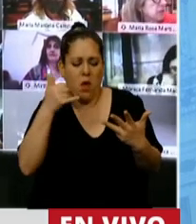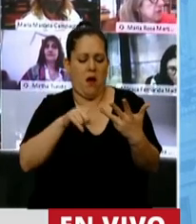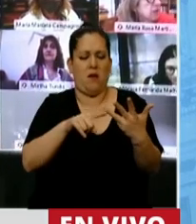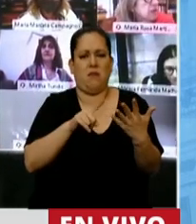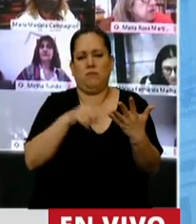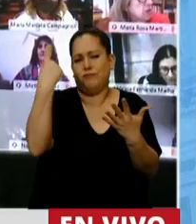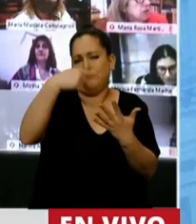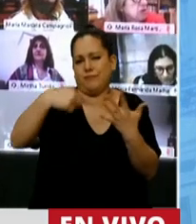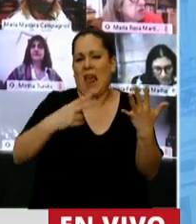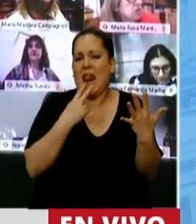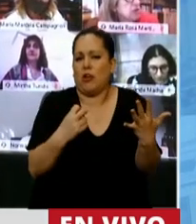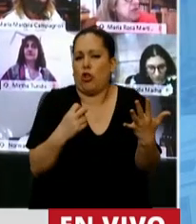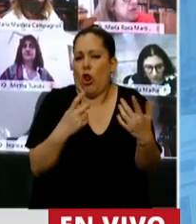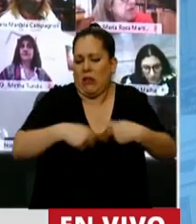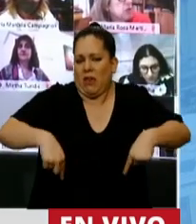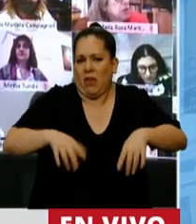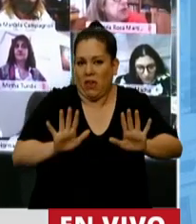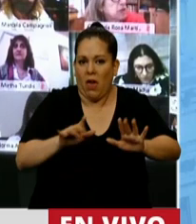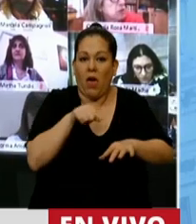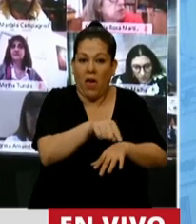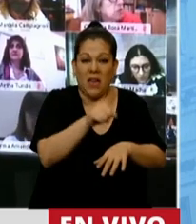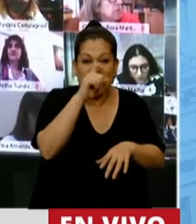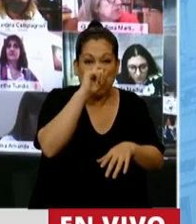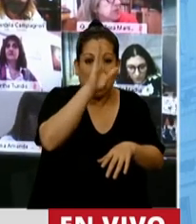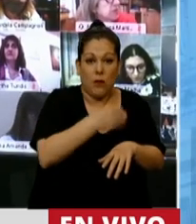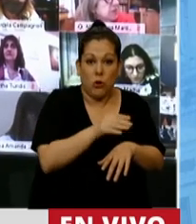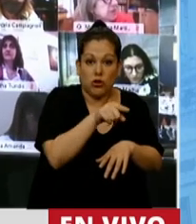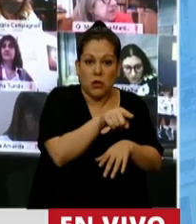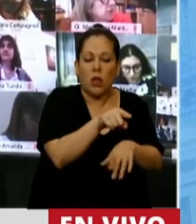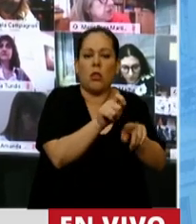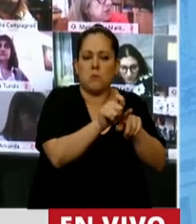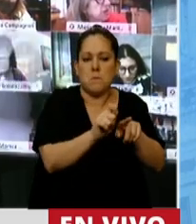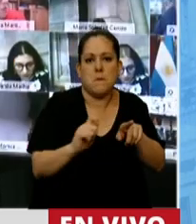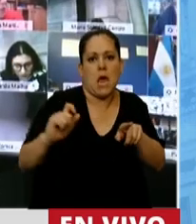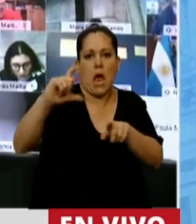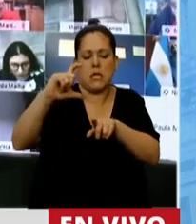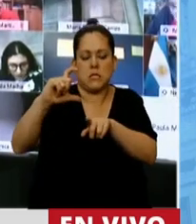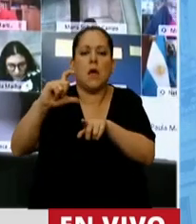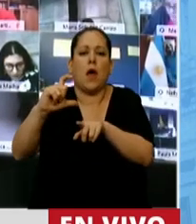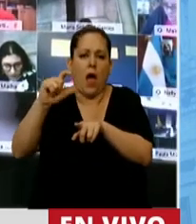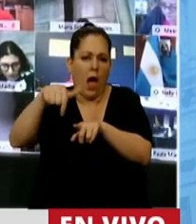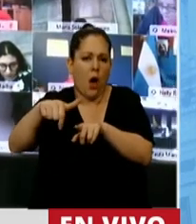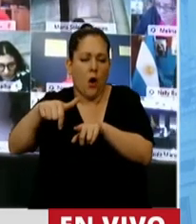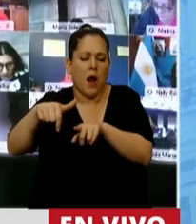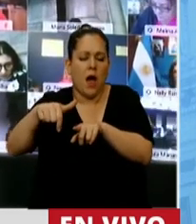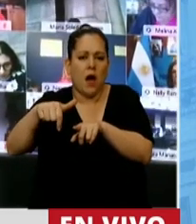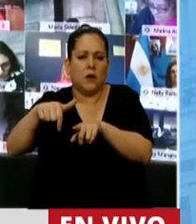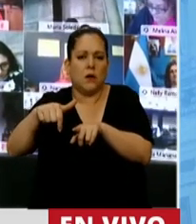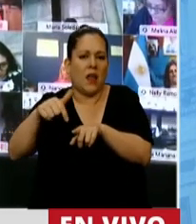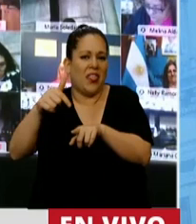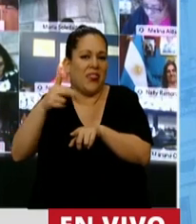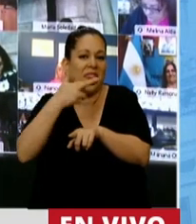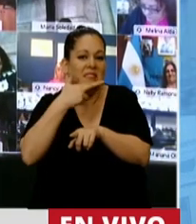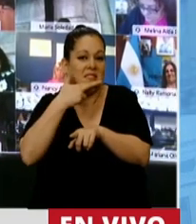etcétera, donde del 7% se lo incrementa al